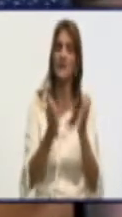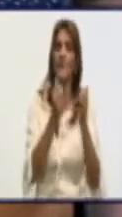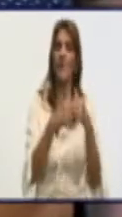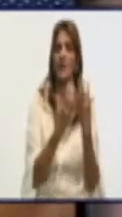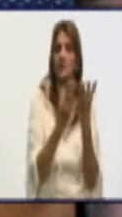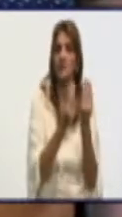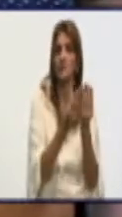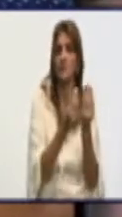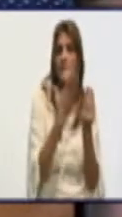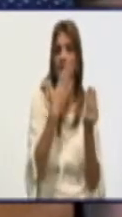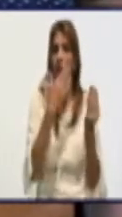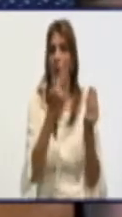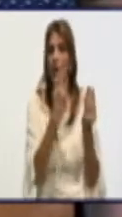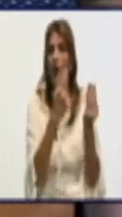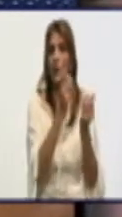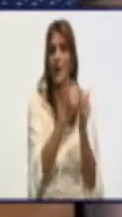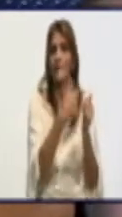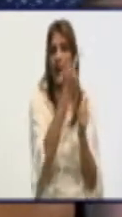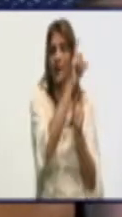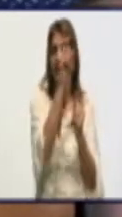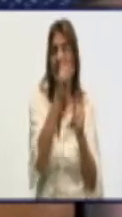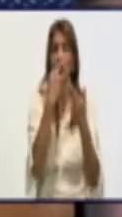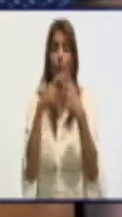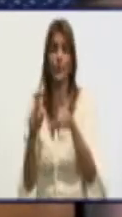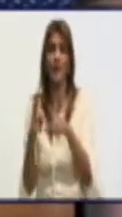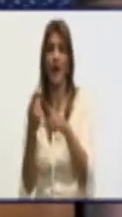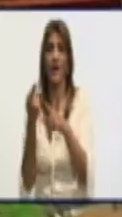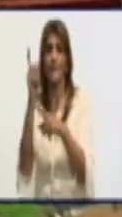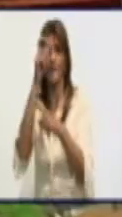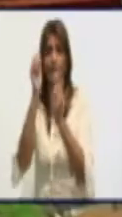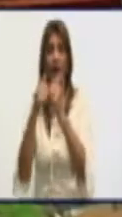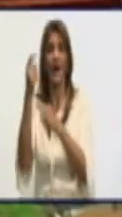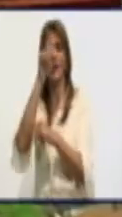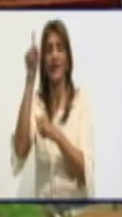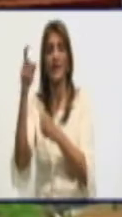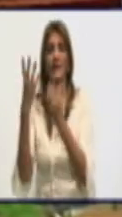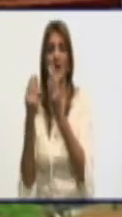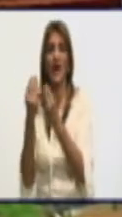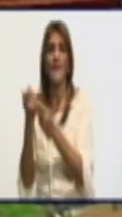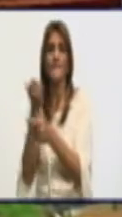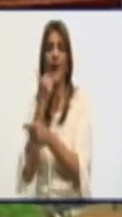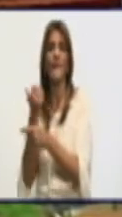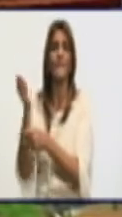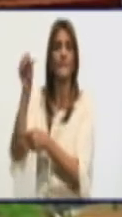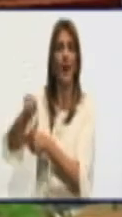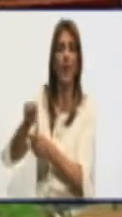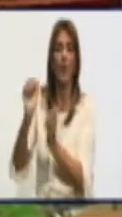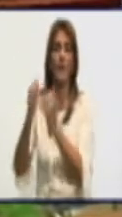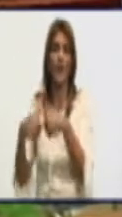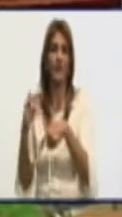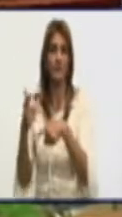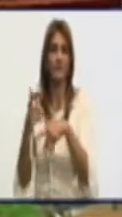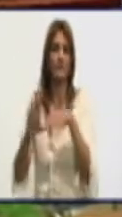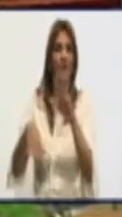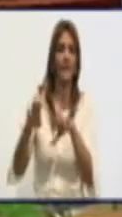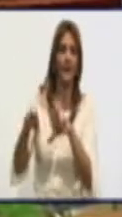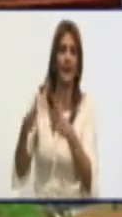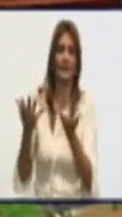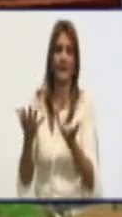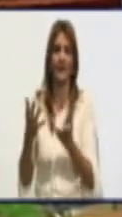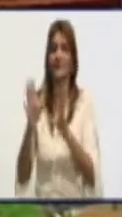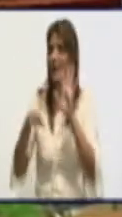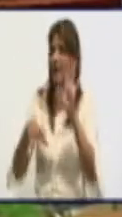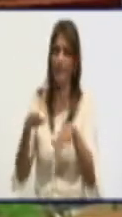y eso afecta también la calidad del pan. Hay un equipo que se usa en las panaderías, que va mezclando... La